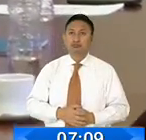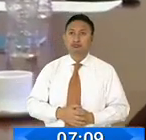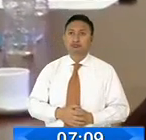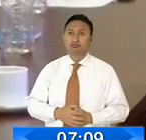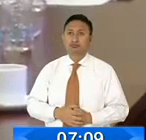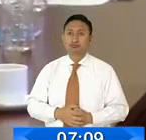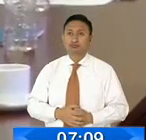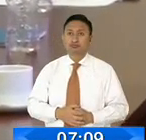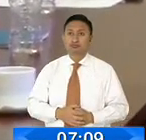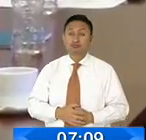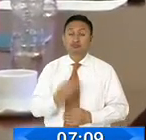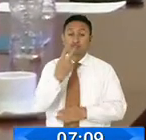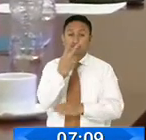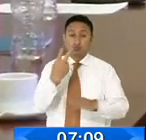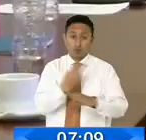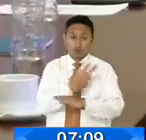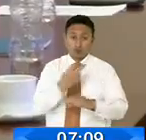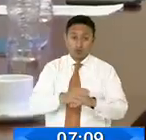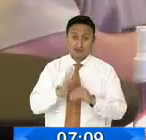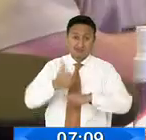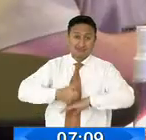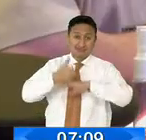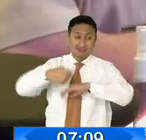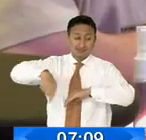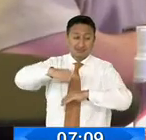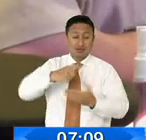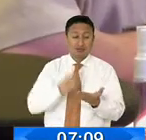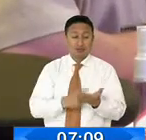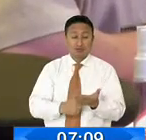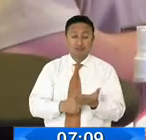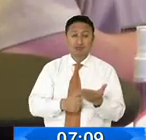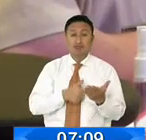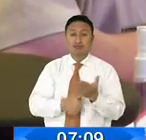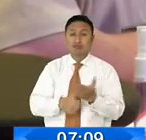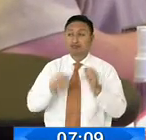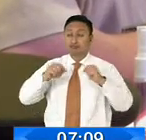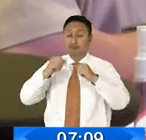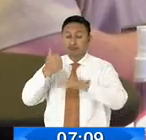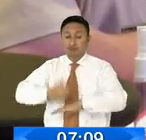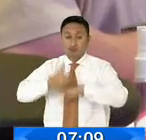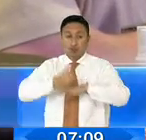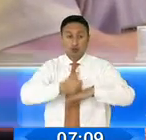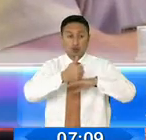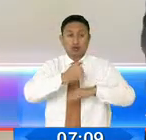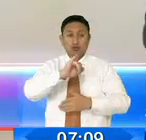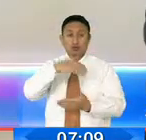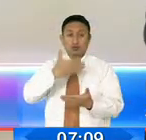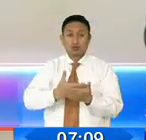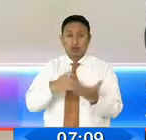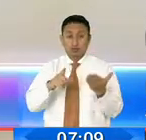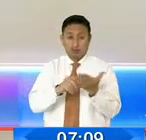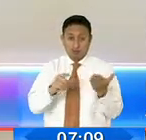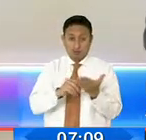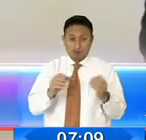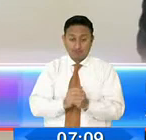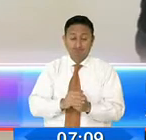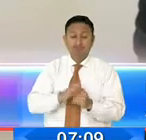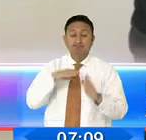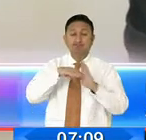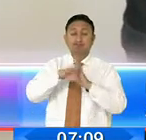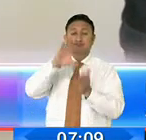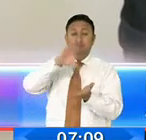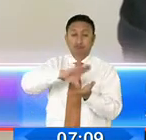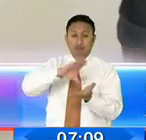Más de dos horas en la gobernación, donde la ministra convocó a las autoridades de la Junta Monetaria, Banco Central